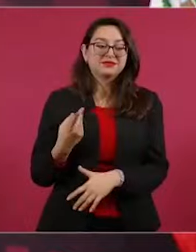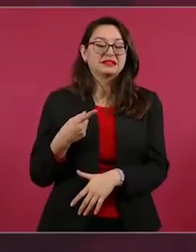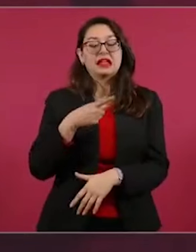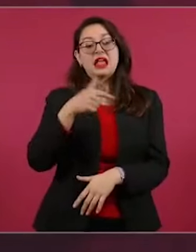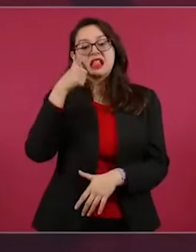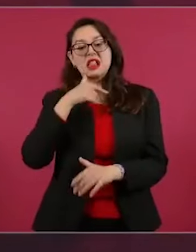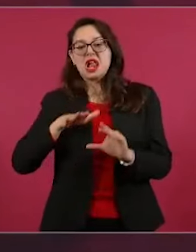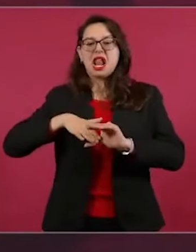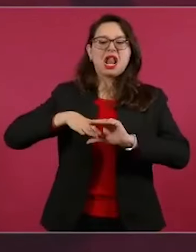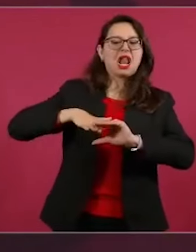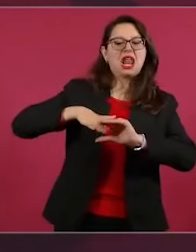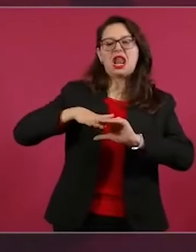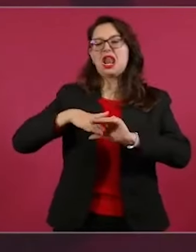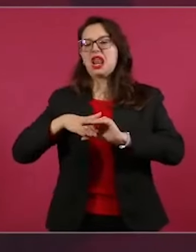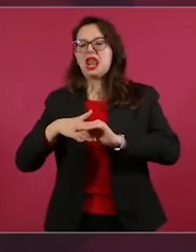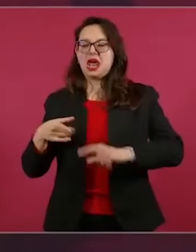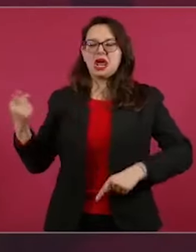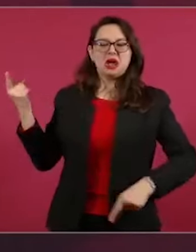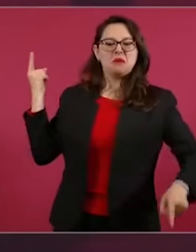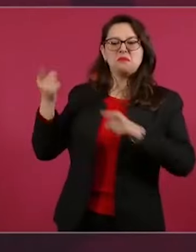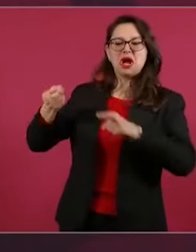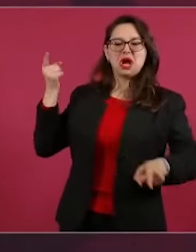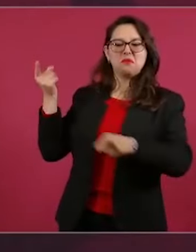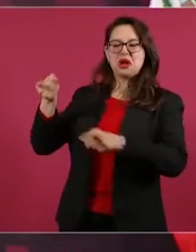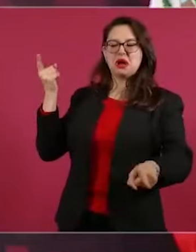de amenazar